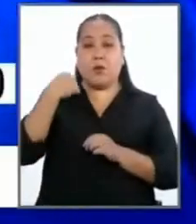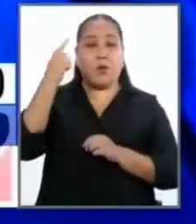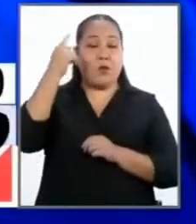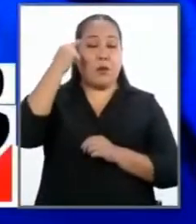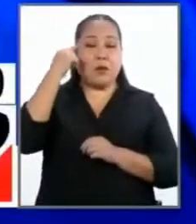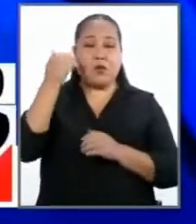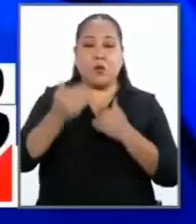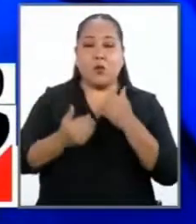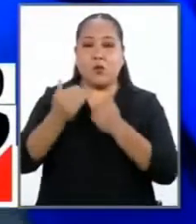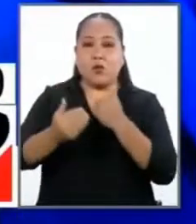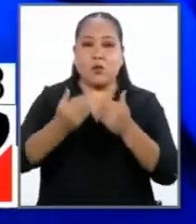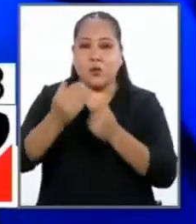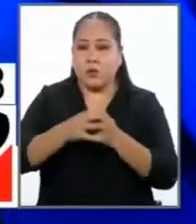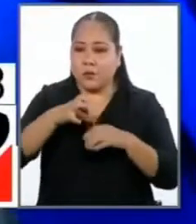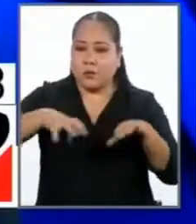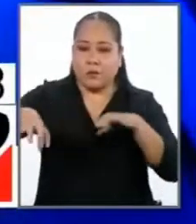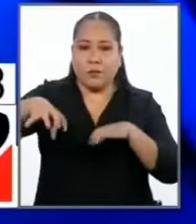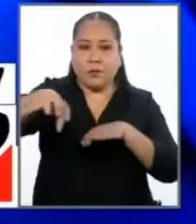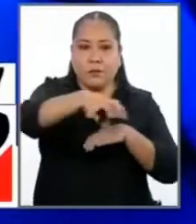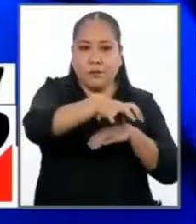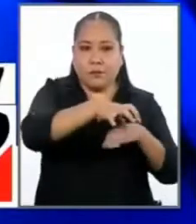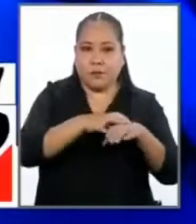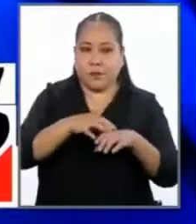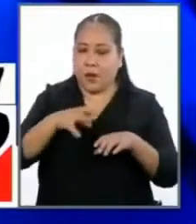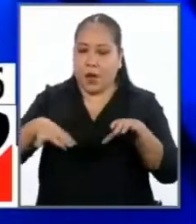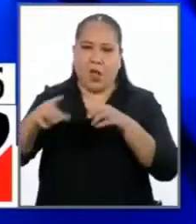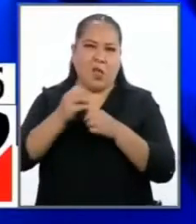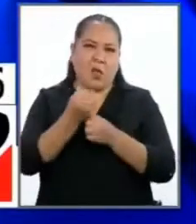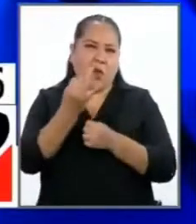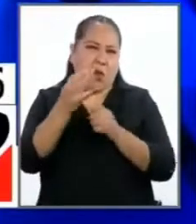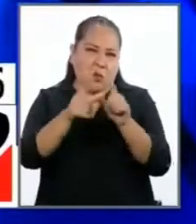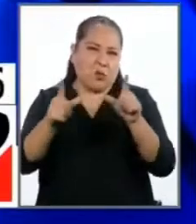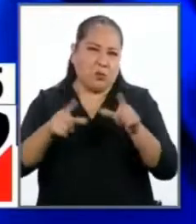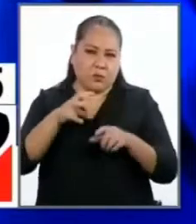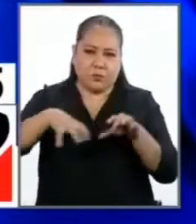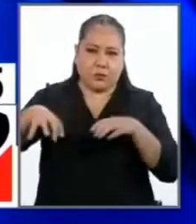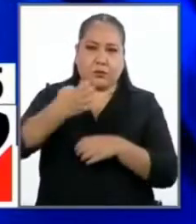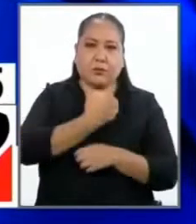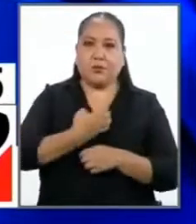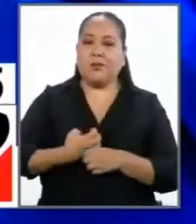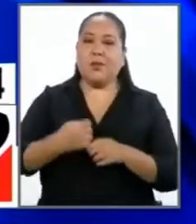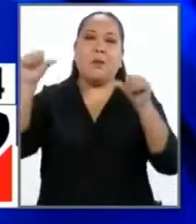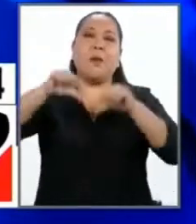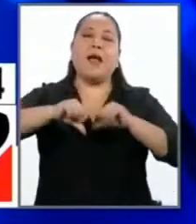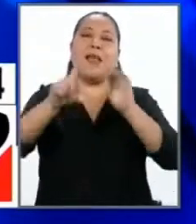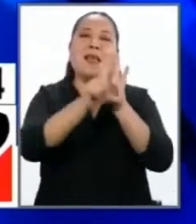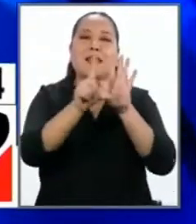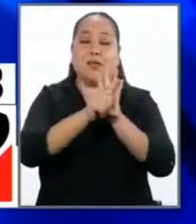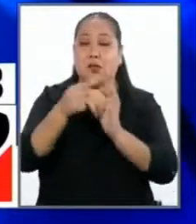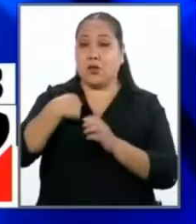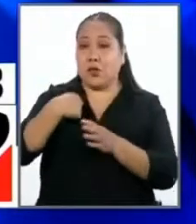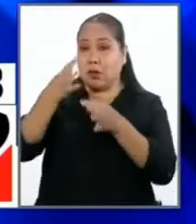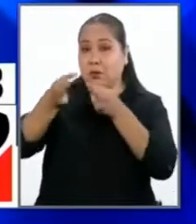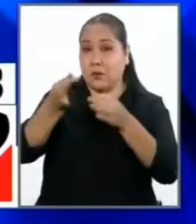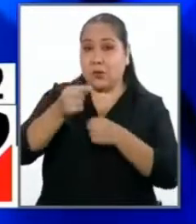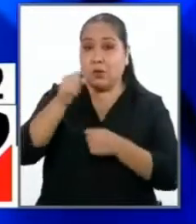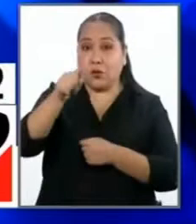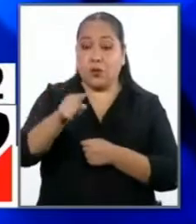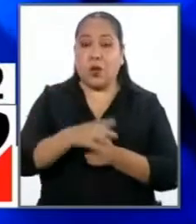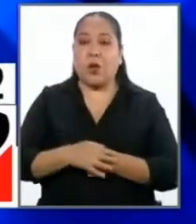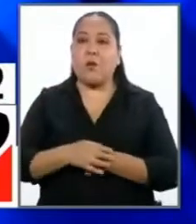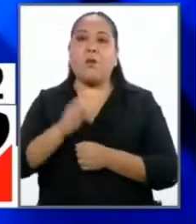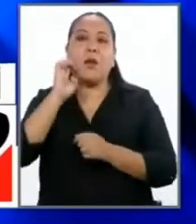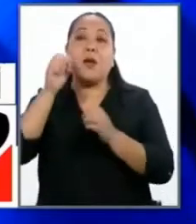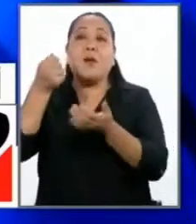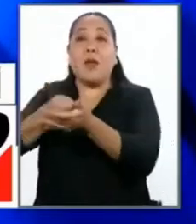procedimiento, de ubicación de las instituciones en algún aparato del Estado. Es las malas leyes. Le explicaba. Cuando usted comete